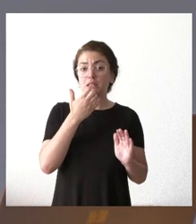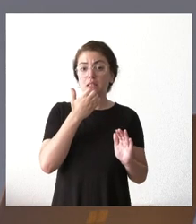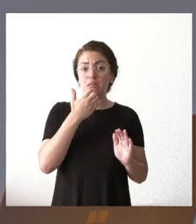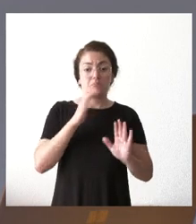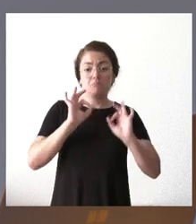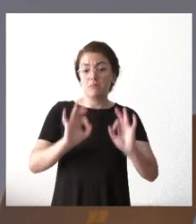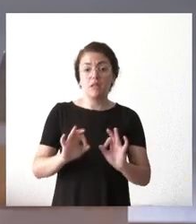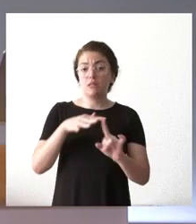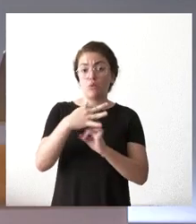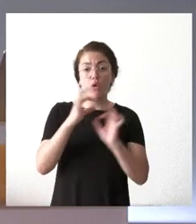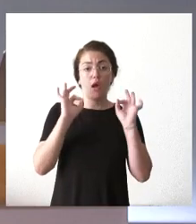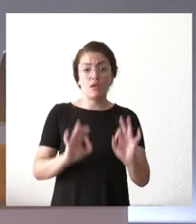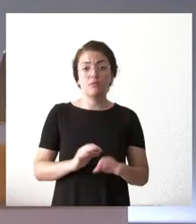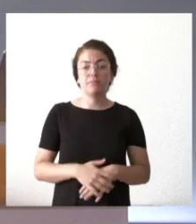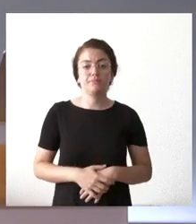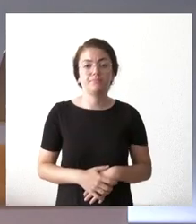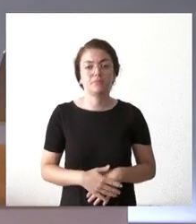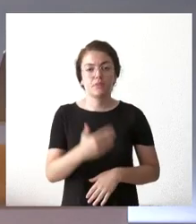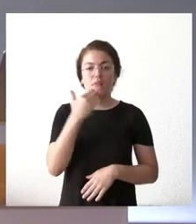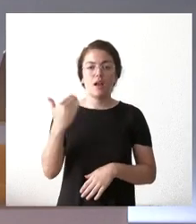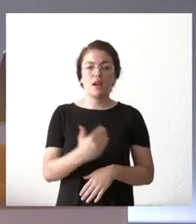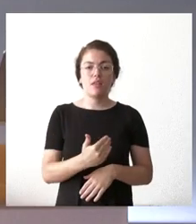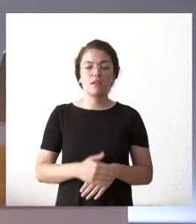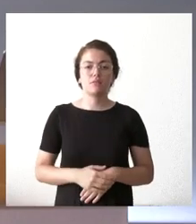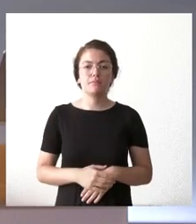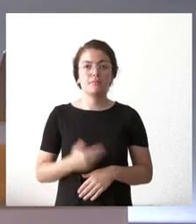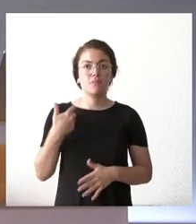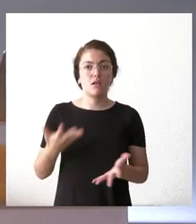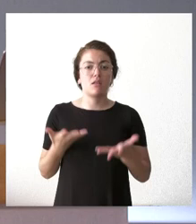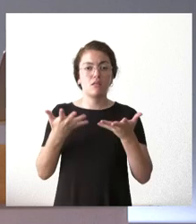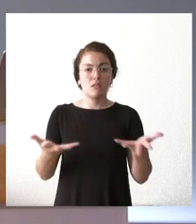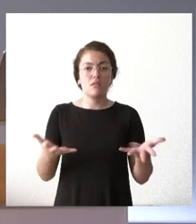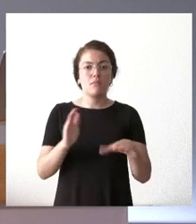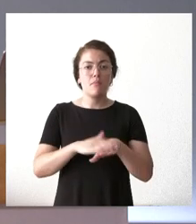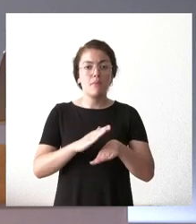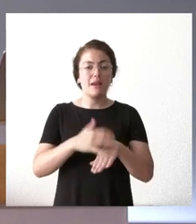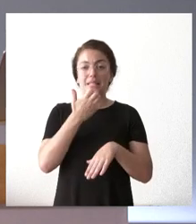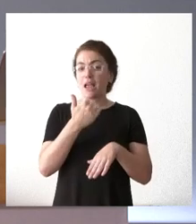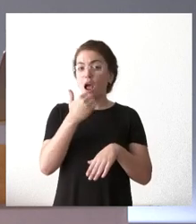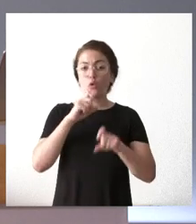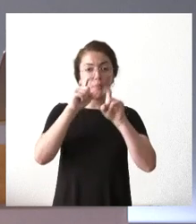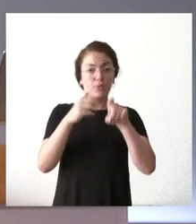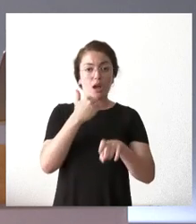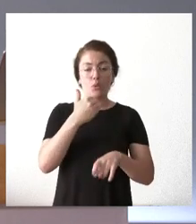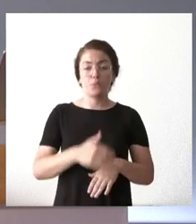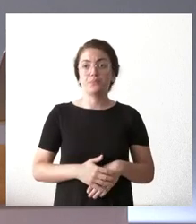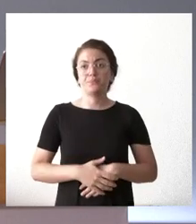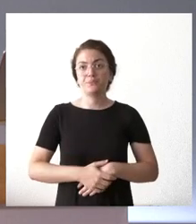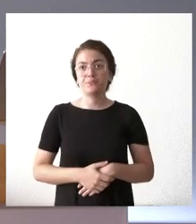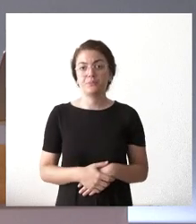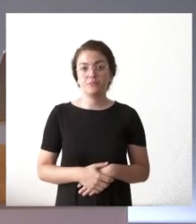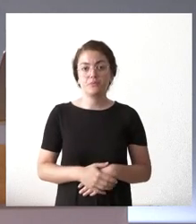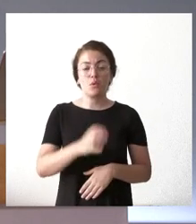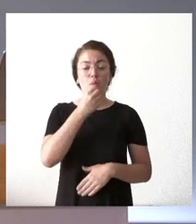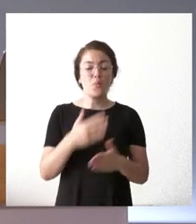actual de las cosas. Pues muchas gracias, consejero. Pues estamos a su disposición, por si desean formular alguna pregunta. Sí,